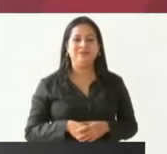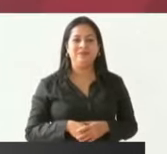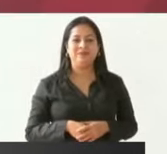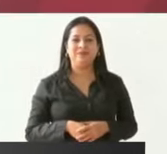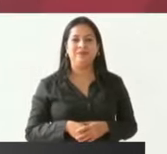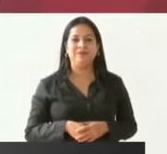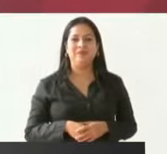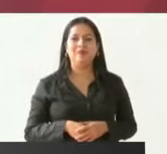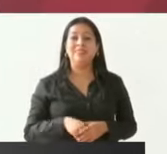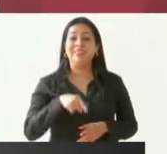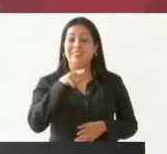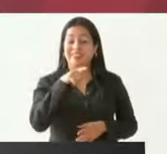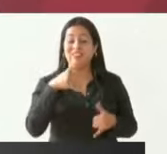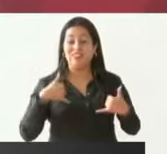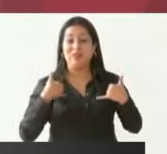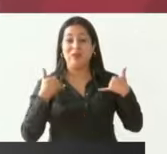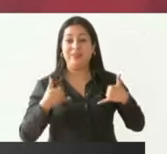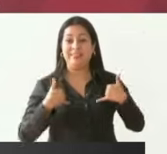están